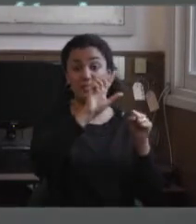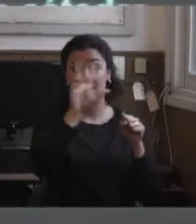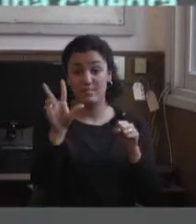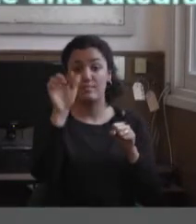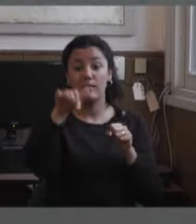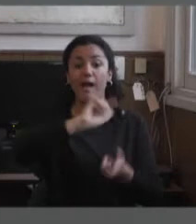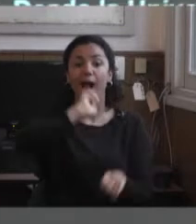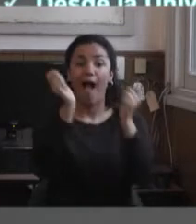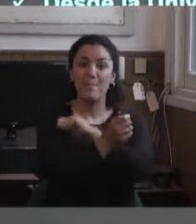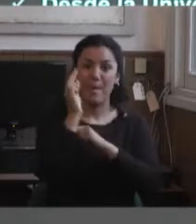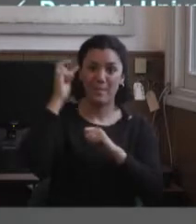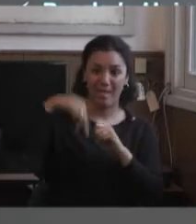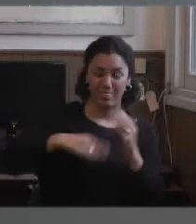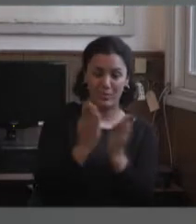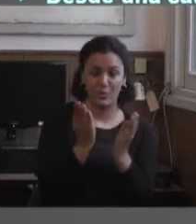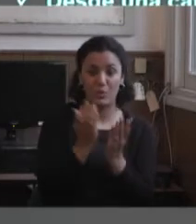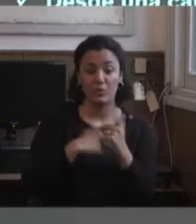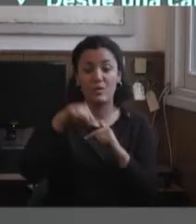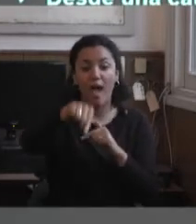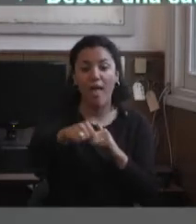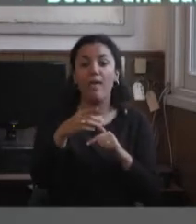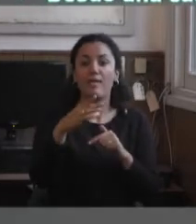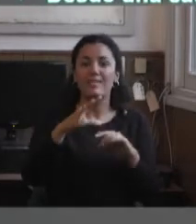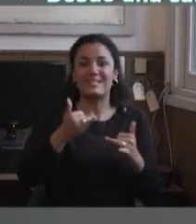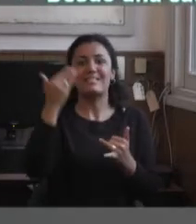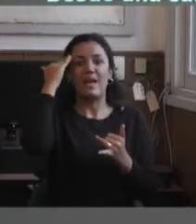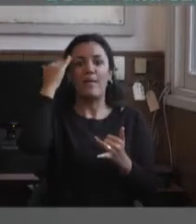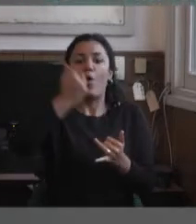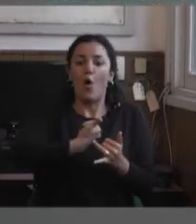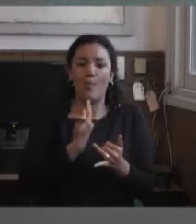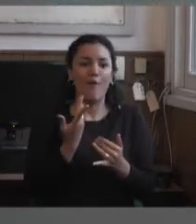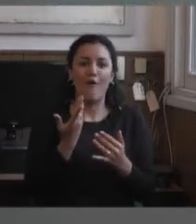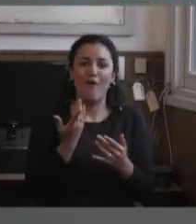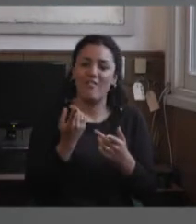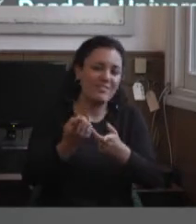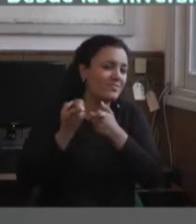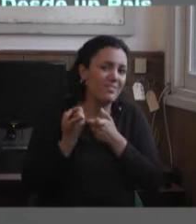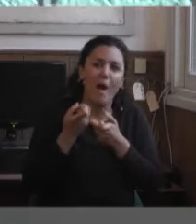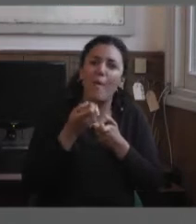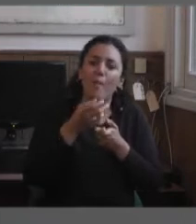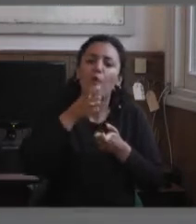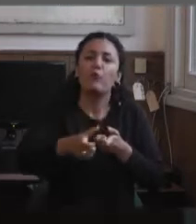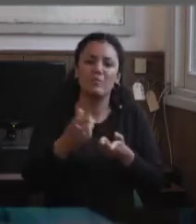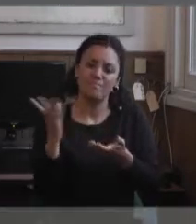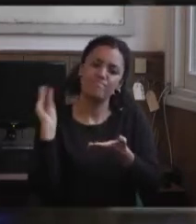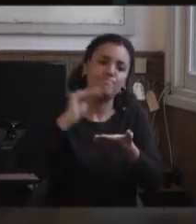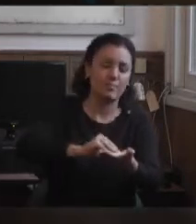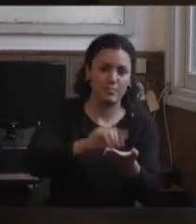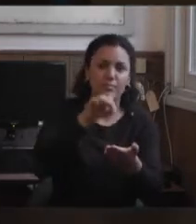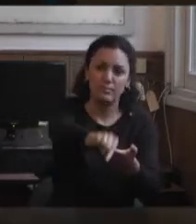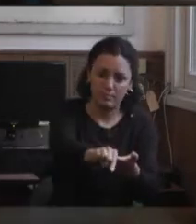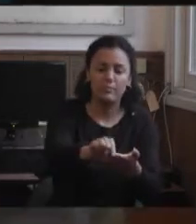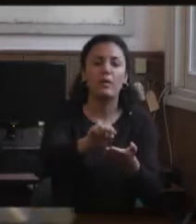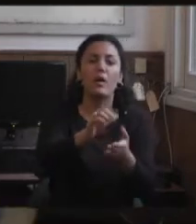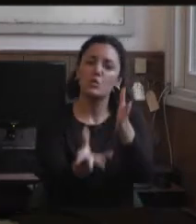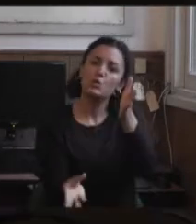plan de estudio, y ahí nosotros tuvimos elementos para decir que era necesario poner una materia vinculada a la discapacidad. Eso venía del